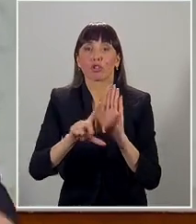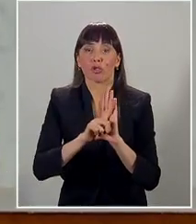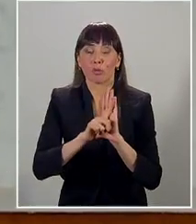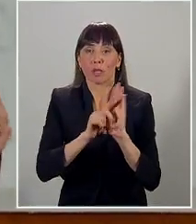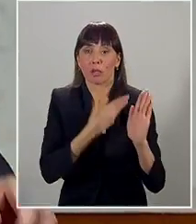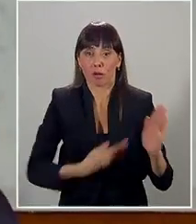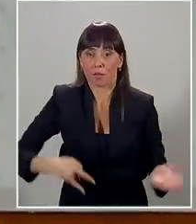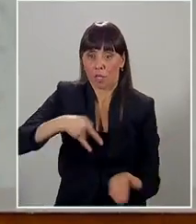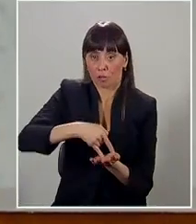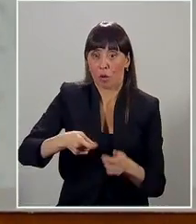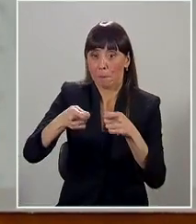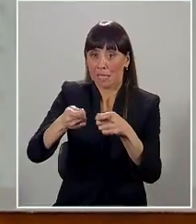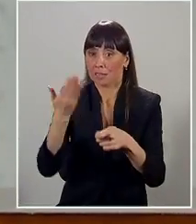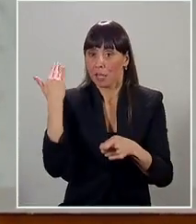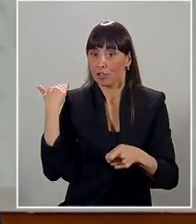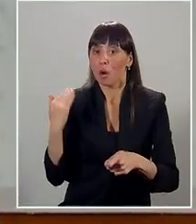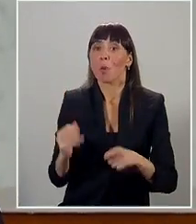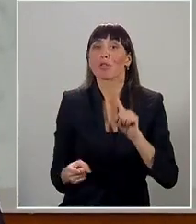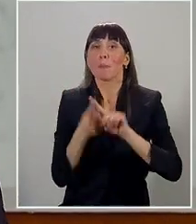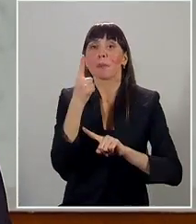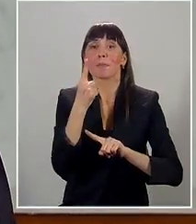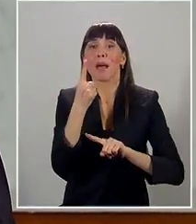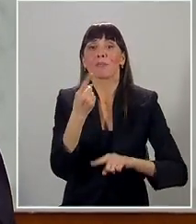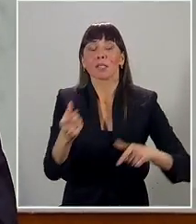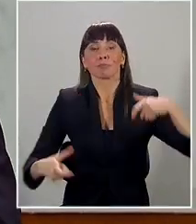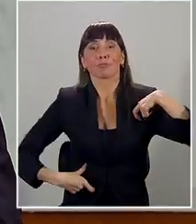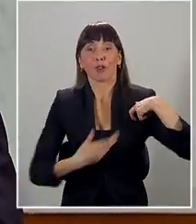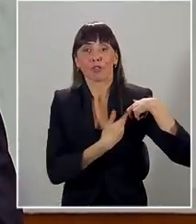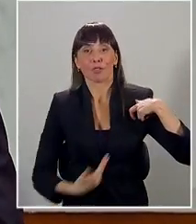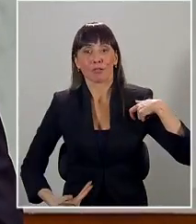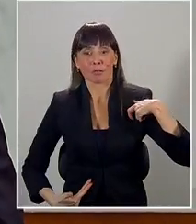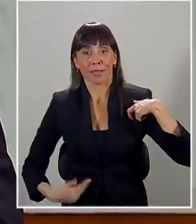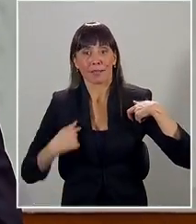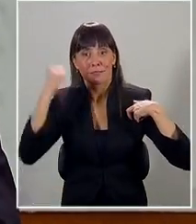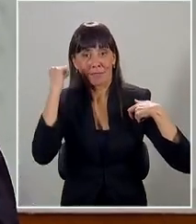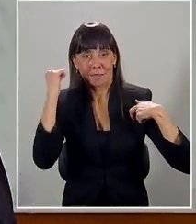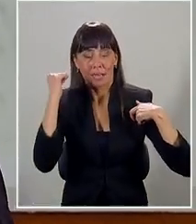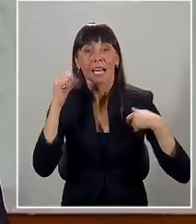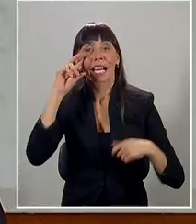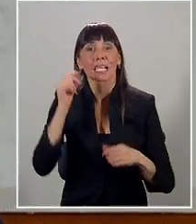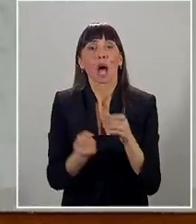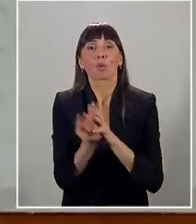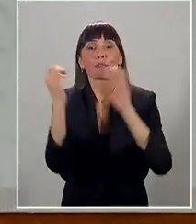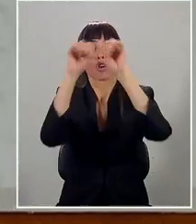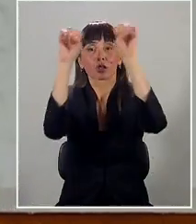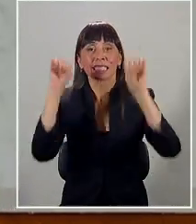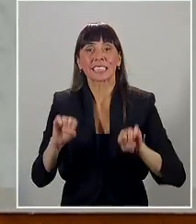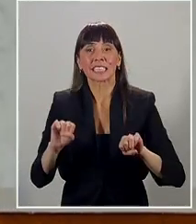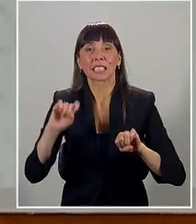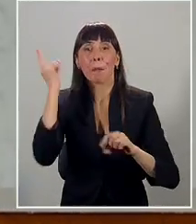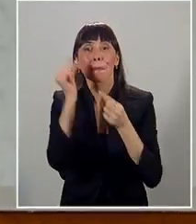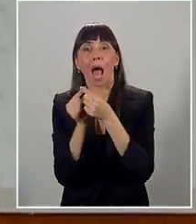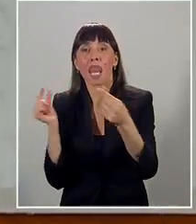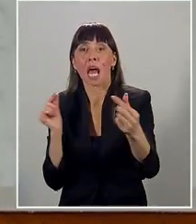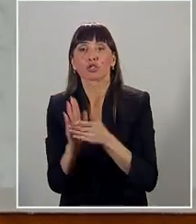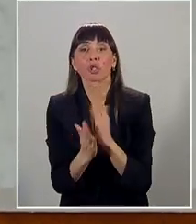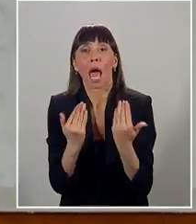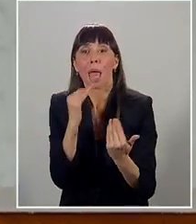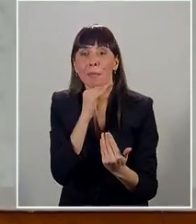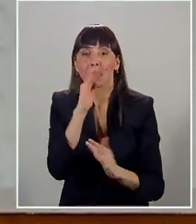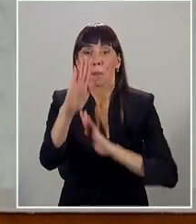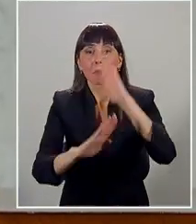que presentamos durante nuestro primer gobierno y que crea un nuevo Sistema Nacional de Emergencia y de Protección Civil